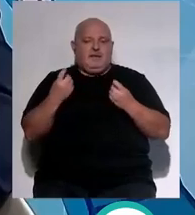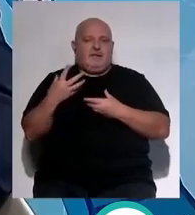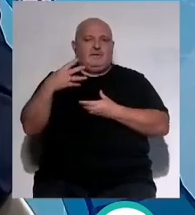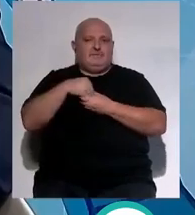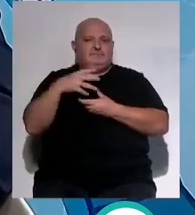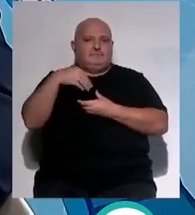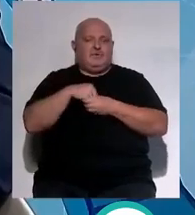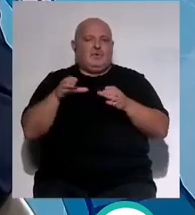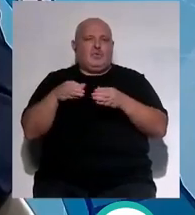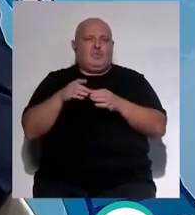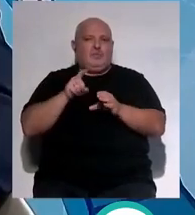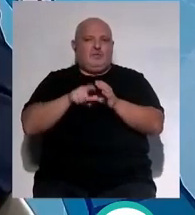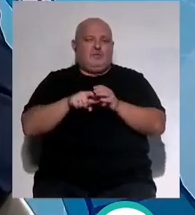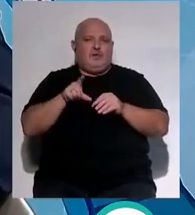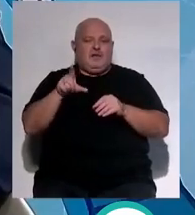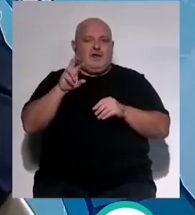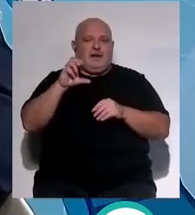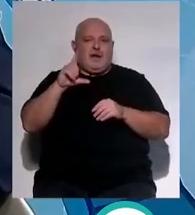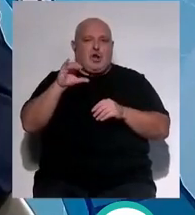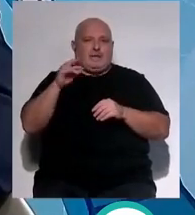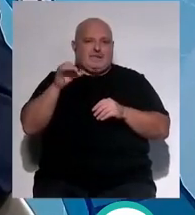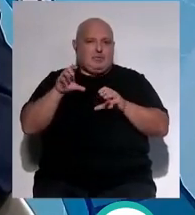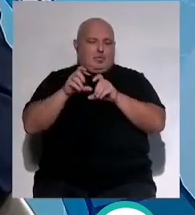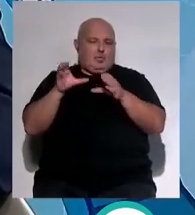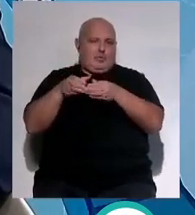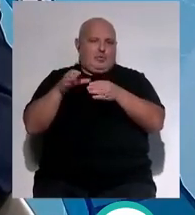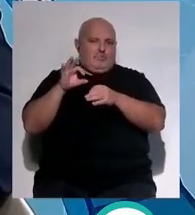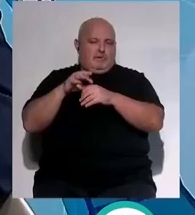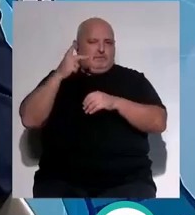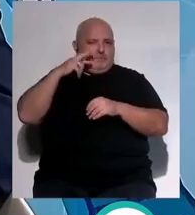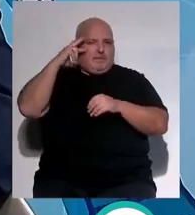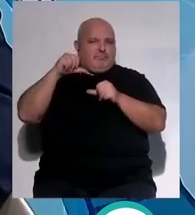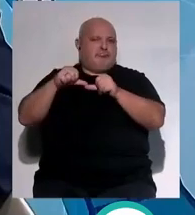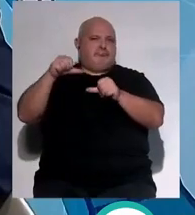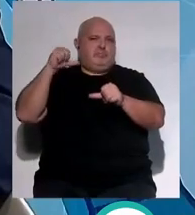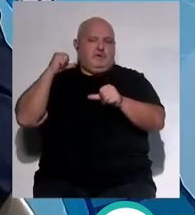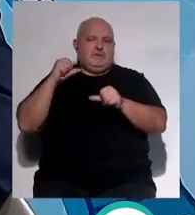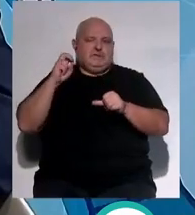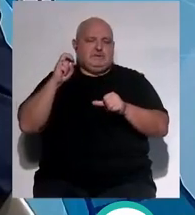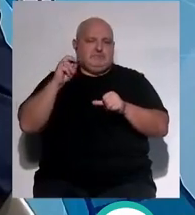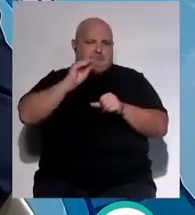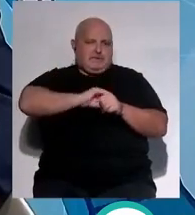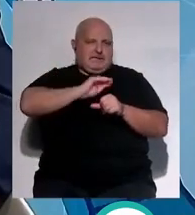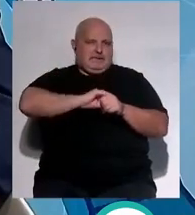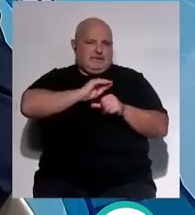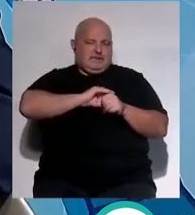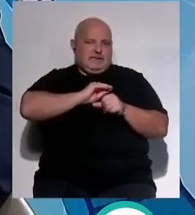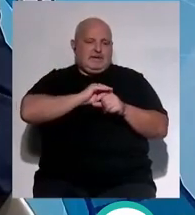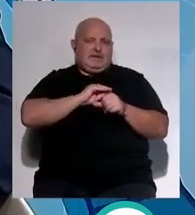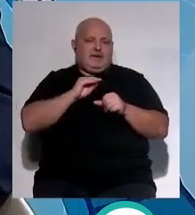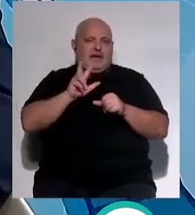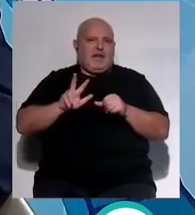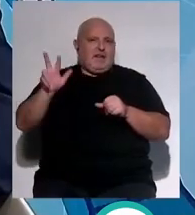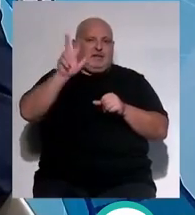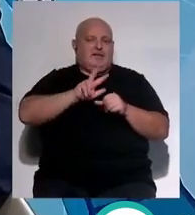incorporarnos a un grupo de la envergadura del grupo Recoletas que tiene una experiencia muy dilatada a nivel